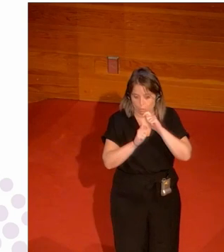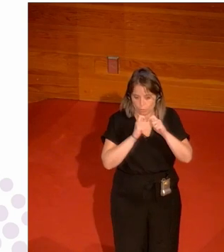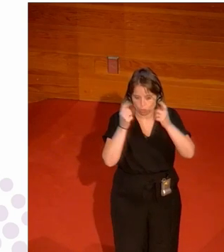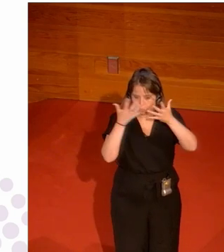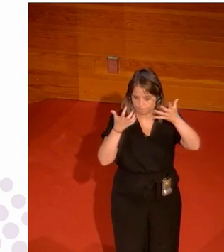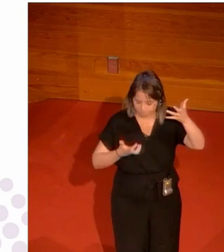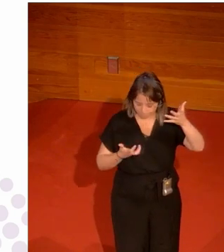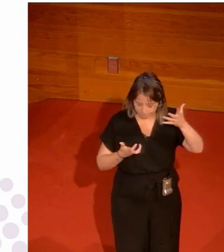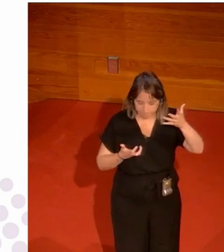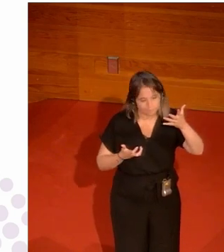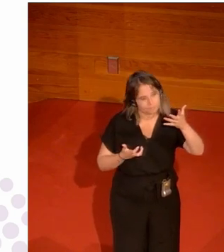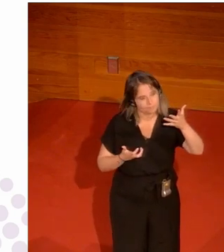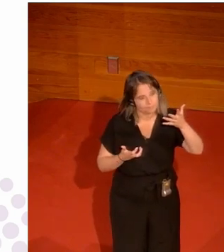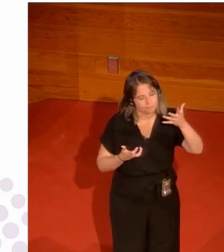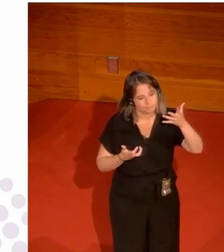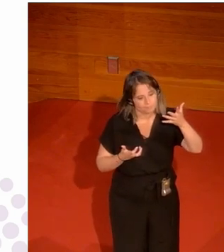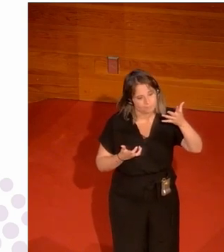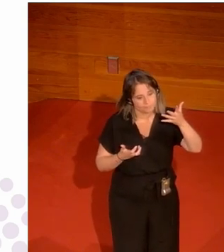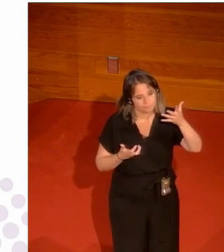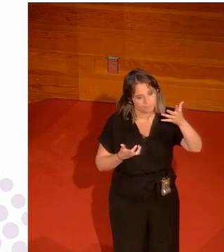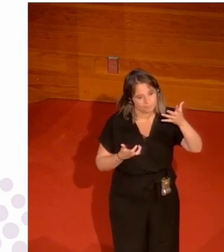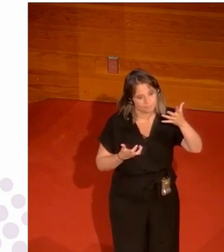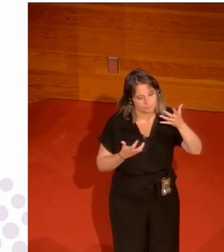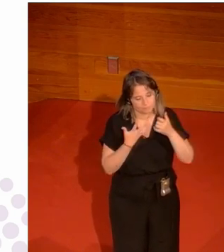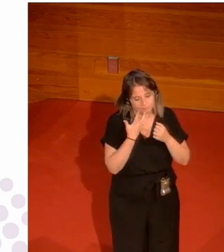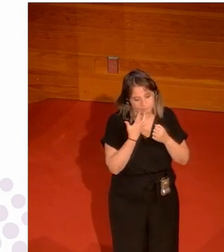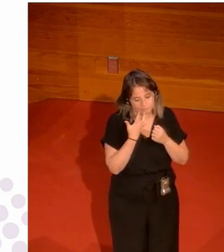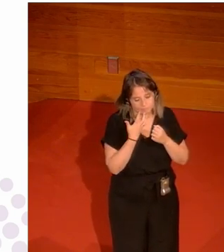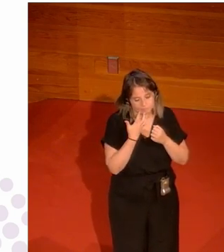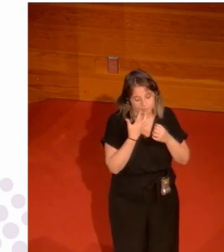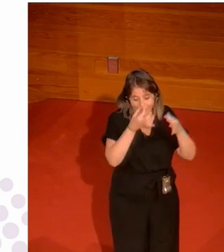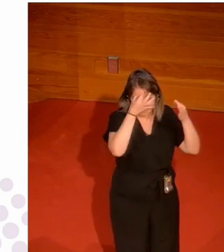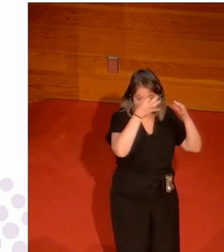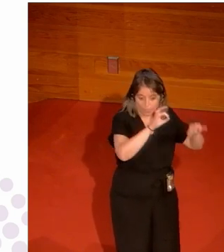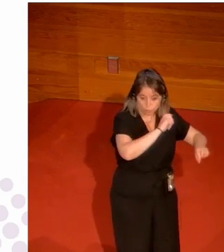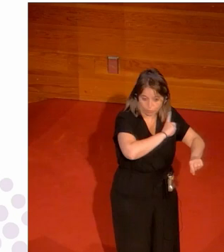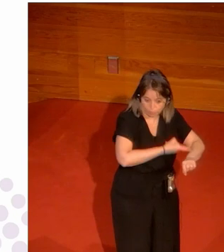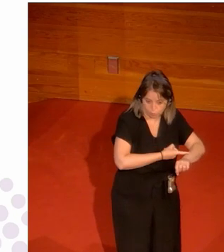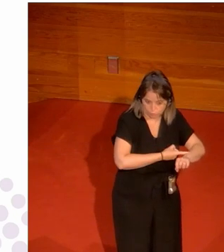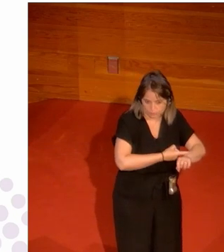pues eso las las diferencias entre el trato que se da al deporte